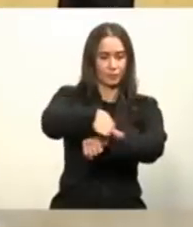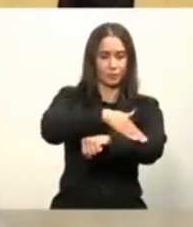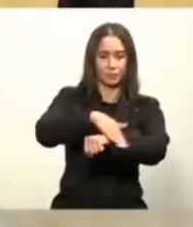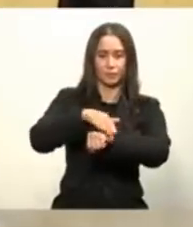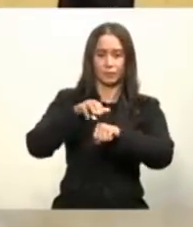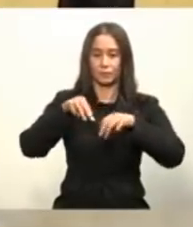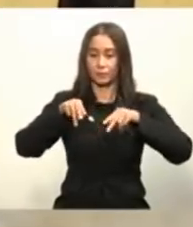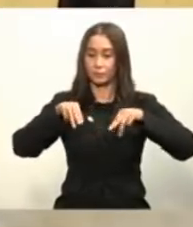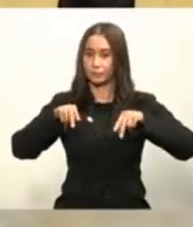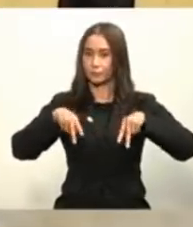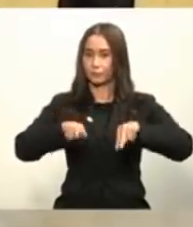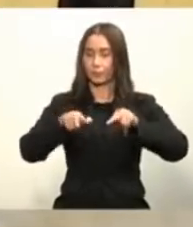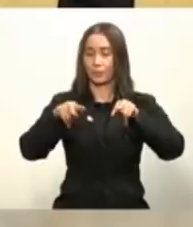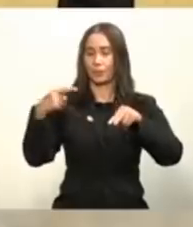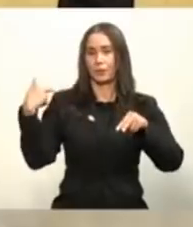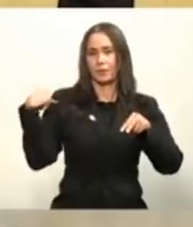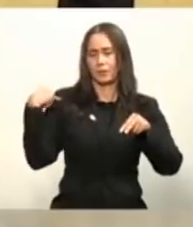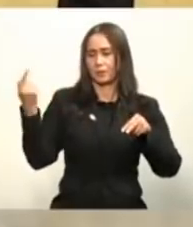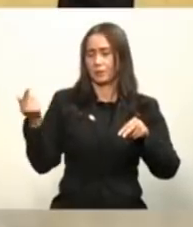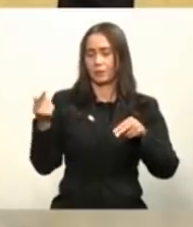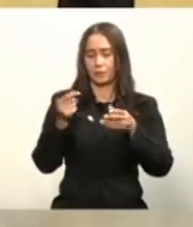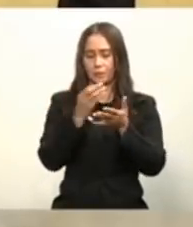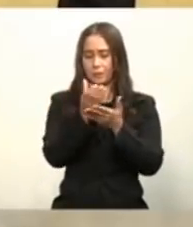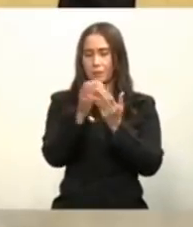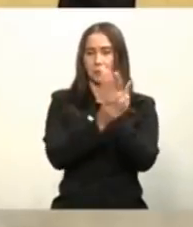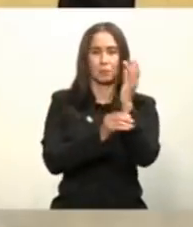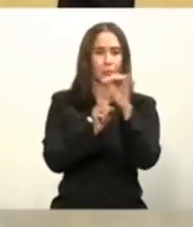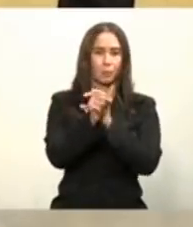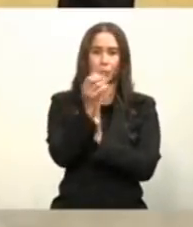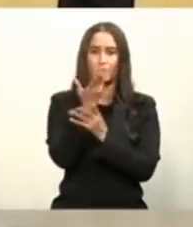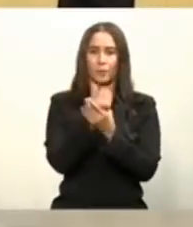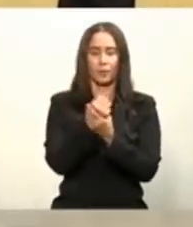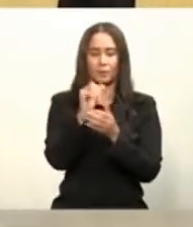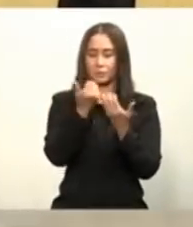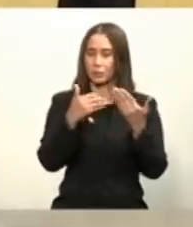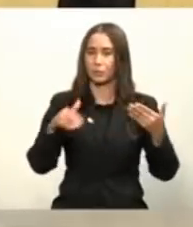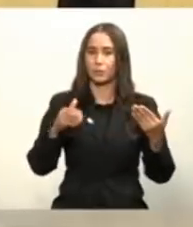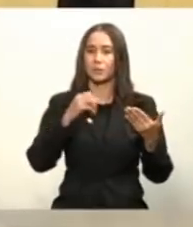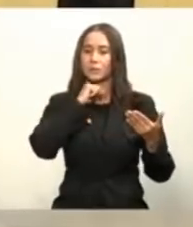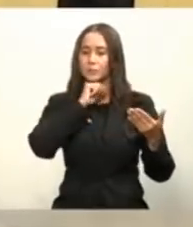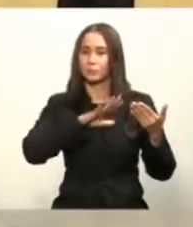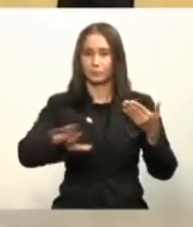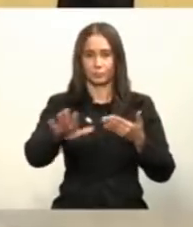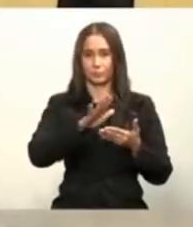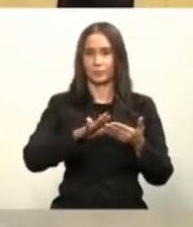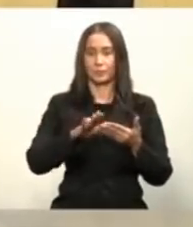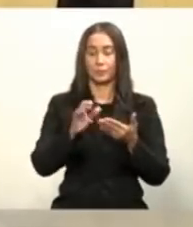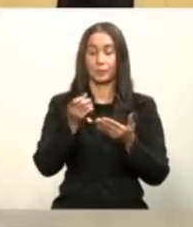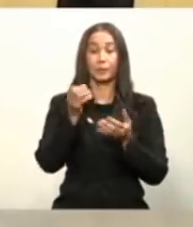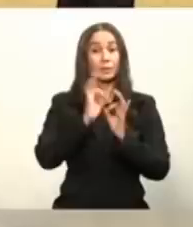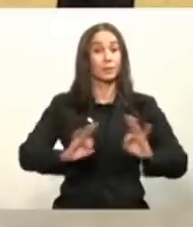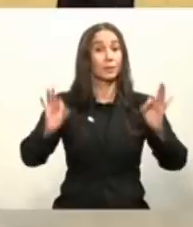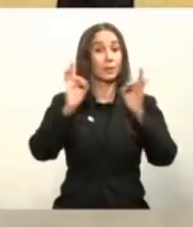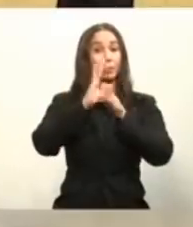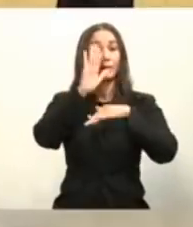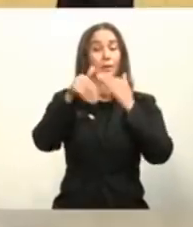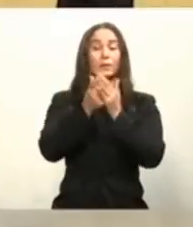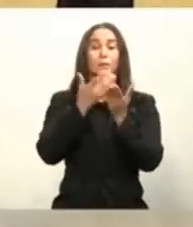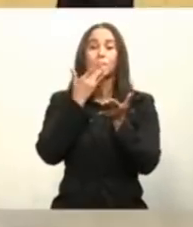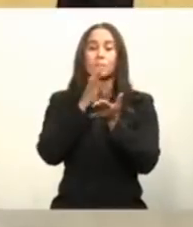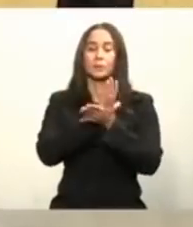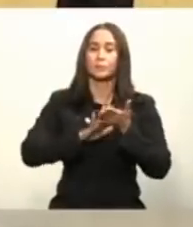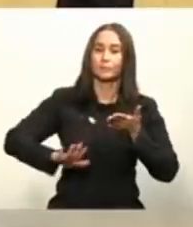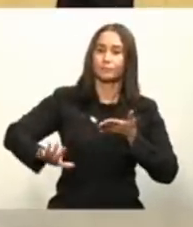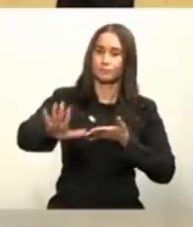playas jeringuillas y material desechable luego que vaya pasando toda la jornada de vacunación. Y todo eso